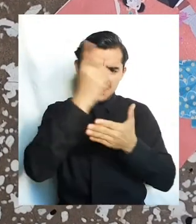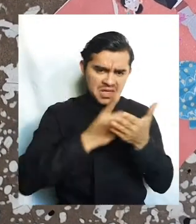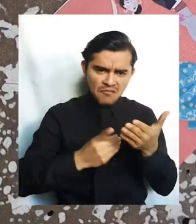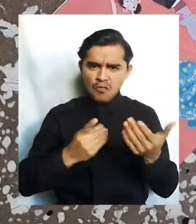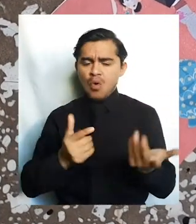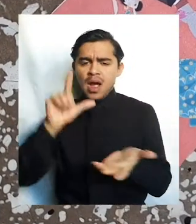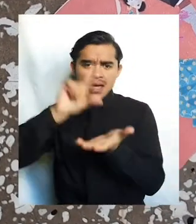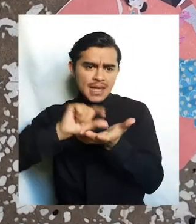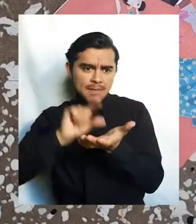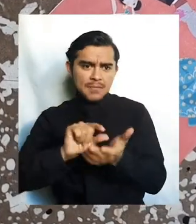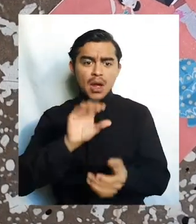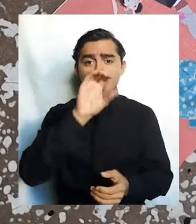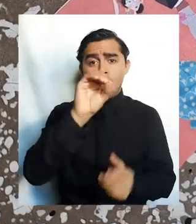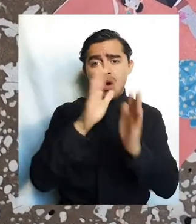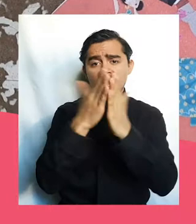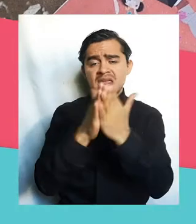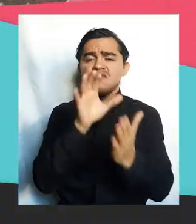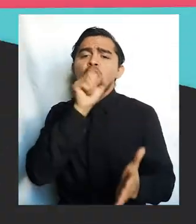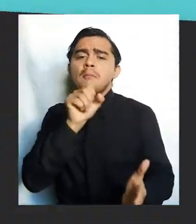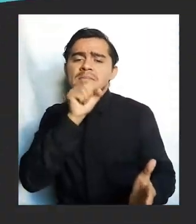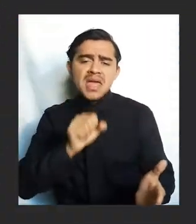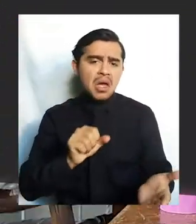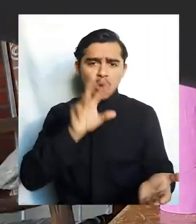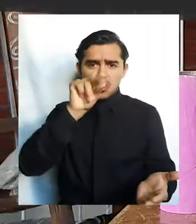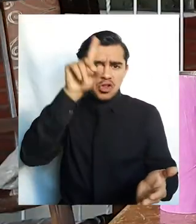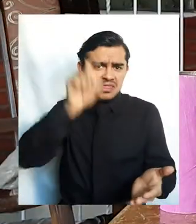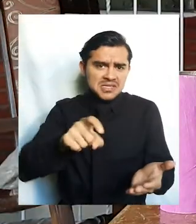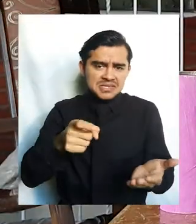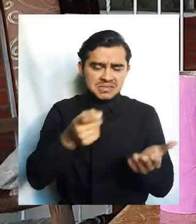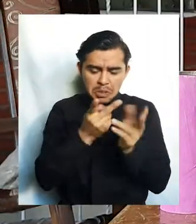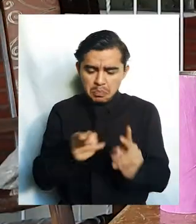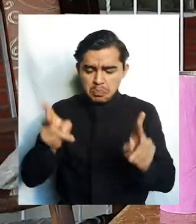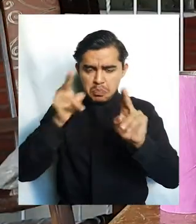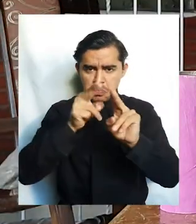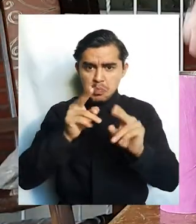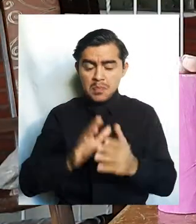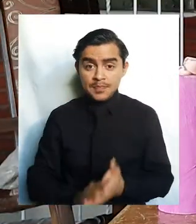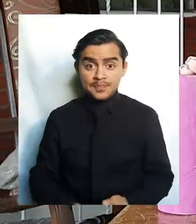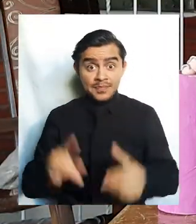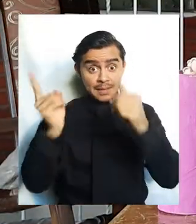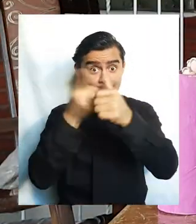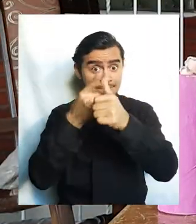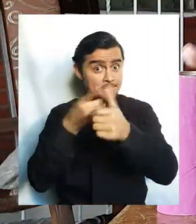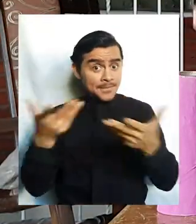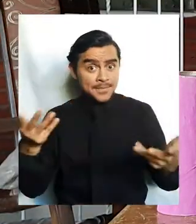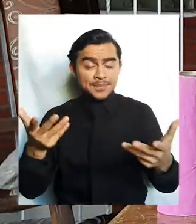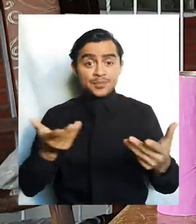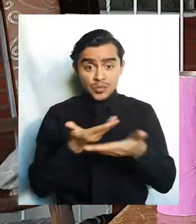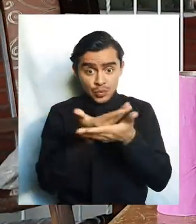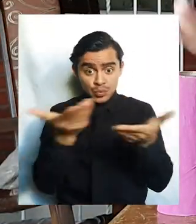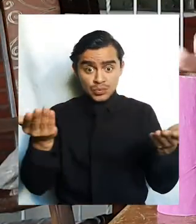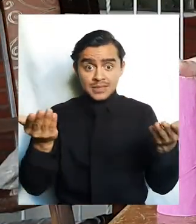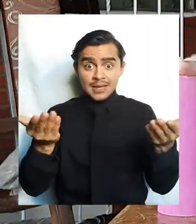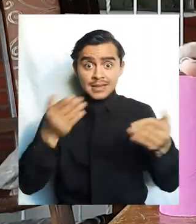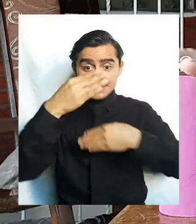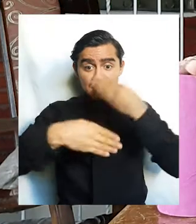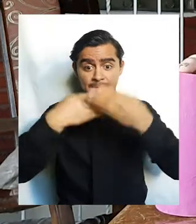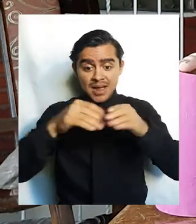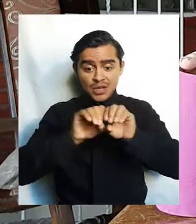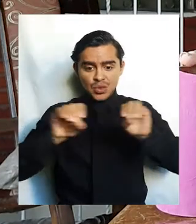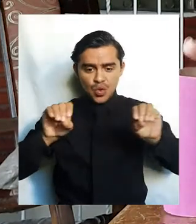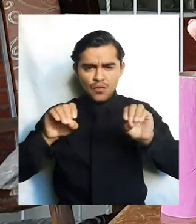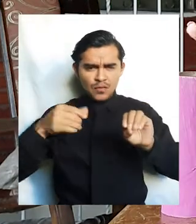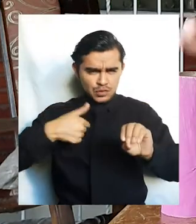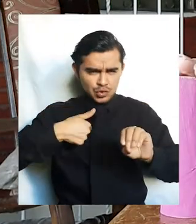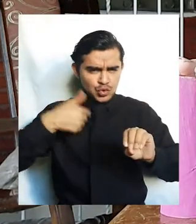buscar en cualquier libro que ya no se necesiten. Como primer paso vamos a tomar nuestros tubos de papel. Yo estos ya los tenía